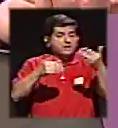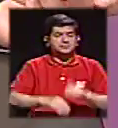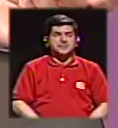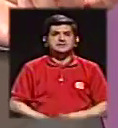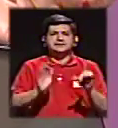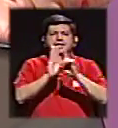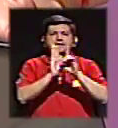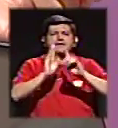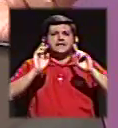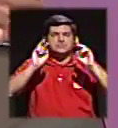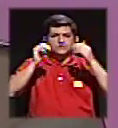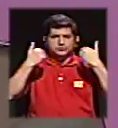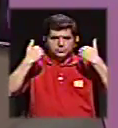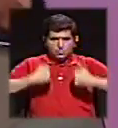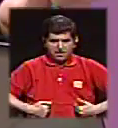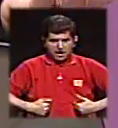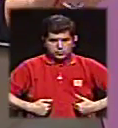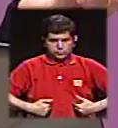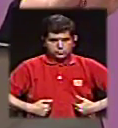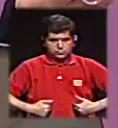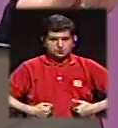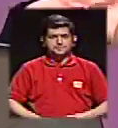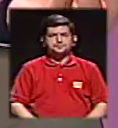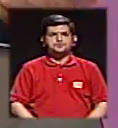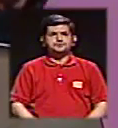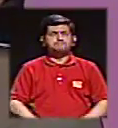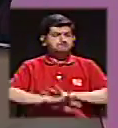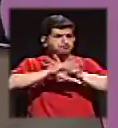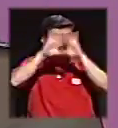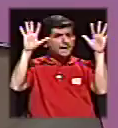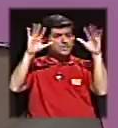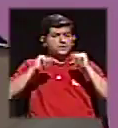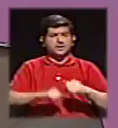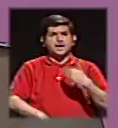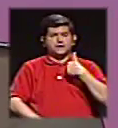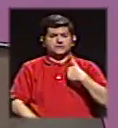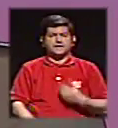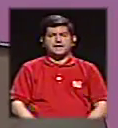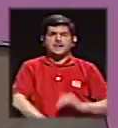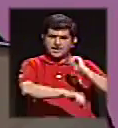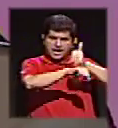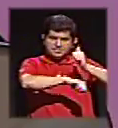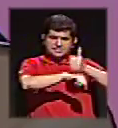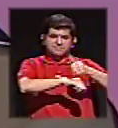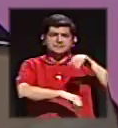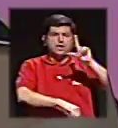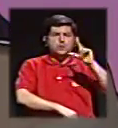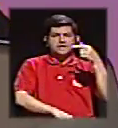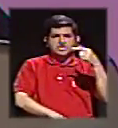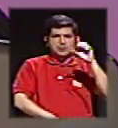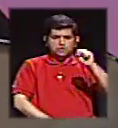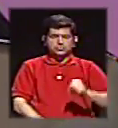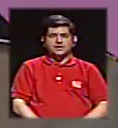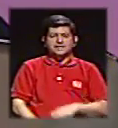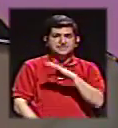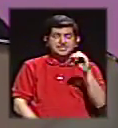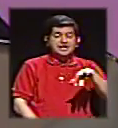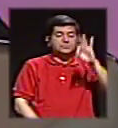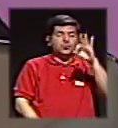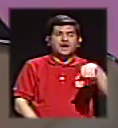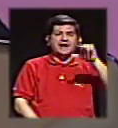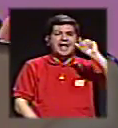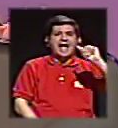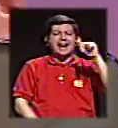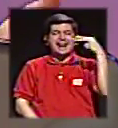tema de derechos humanos, bueno, quedó bastante claro que con la con el nombramiento de Luis Guillermo Solí de Anelena Echacón, por